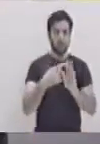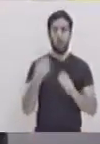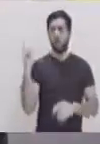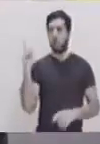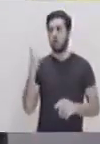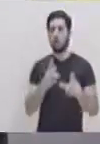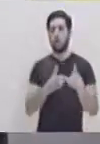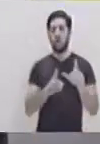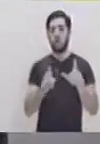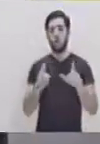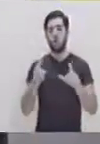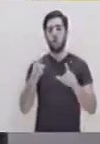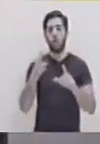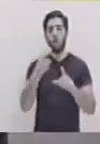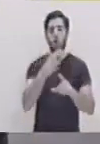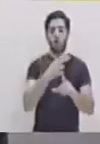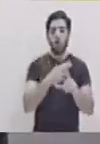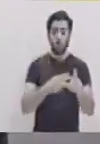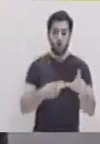Voy a cortar.